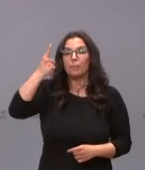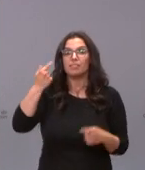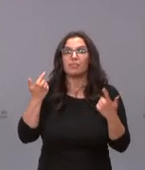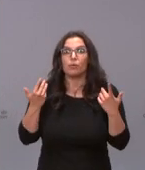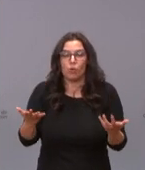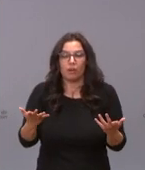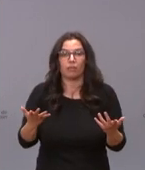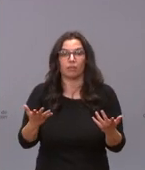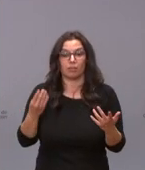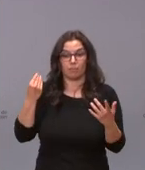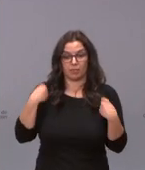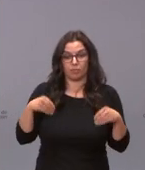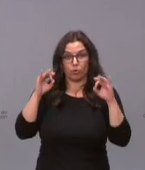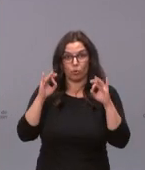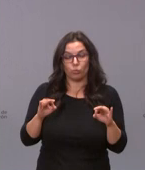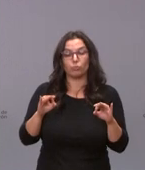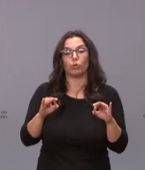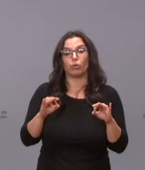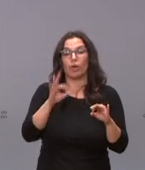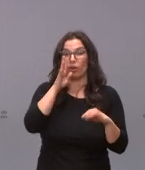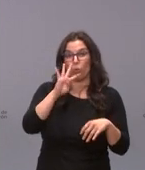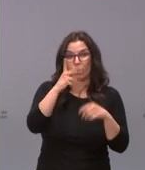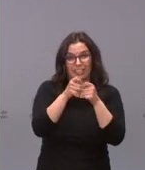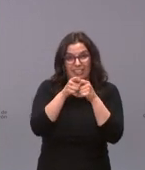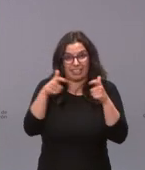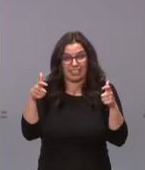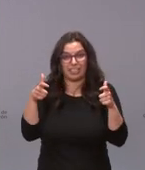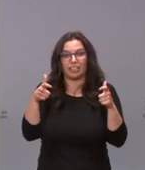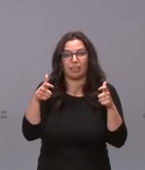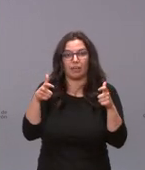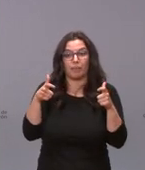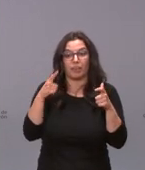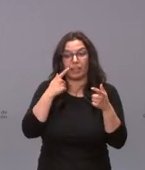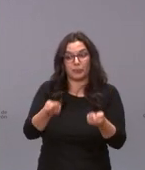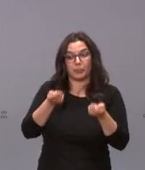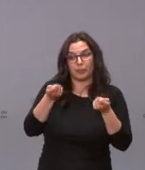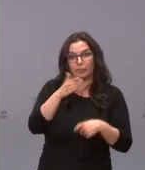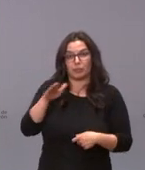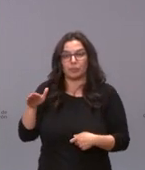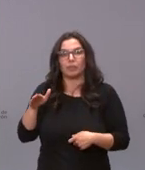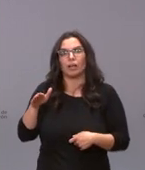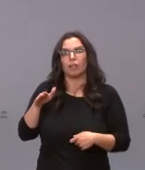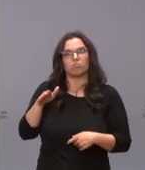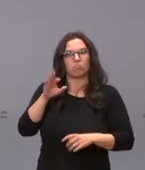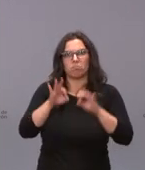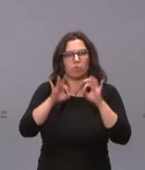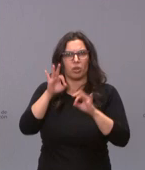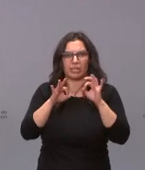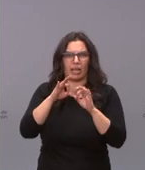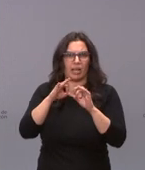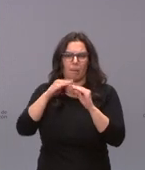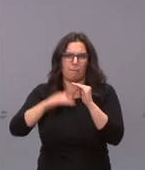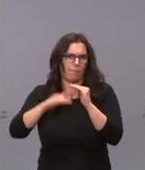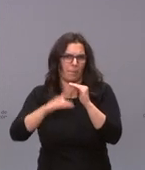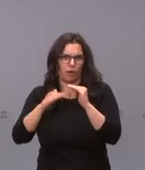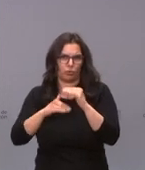durante esta cuarta ola, la inicia de esta cuarta ola, la mortalidad sigue manteniéndose en unos niveles muy